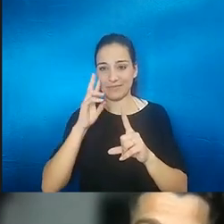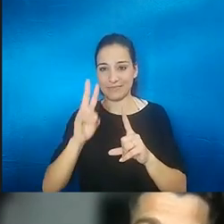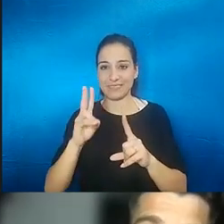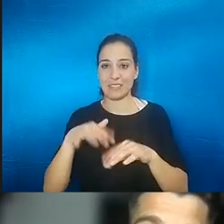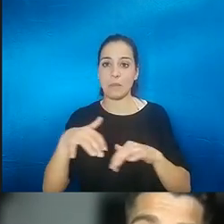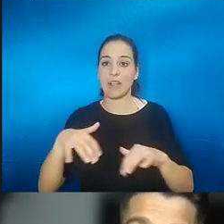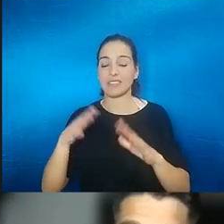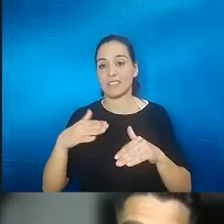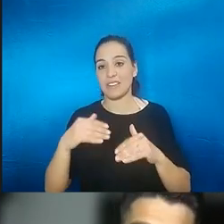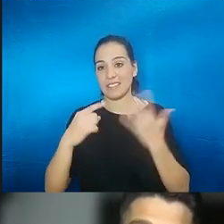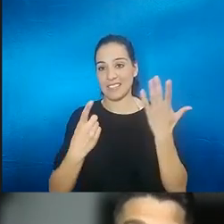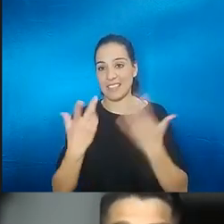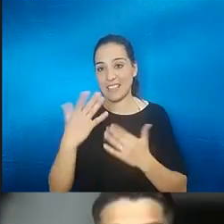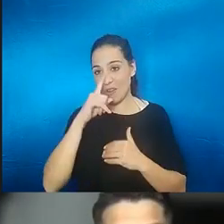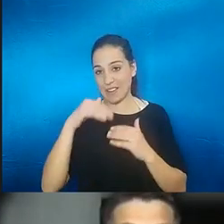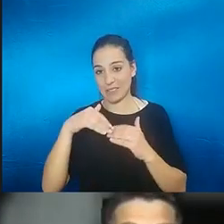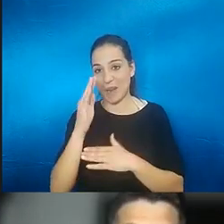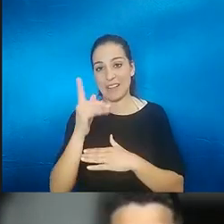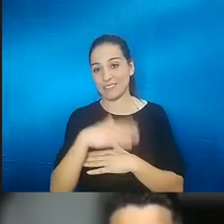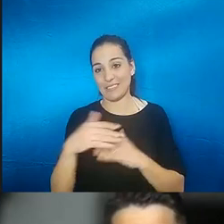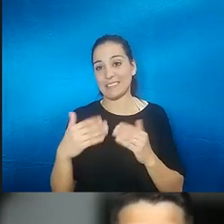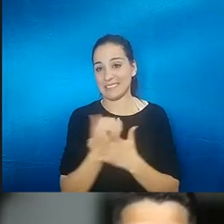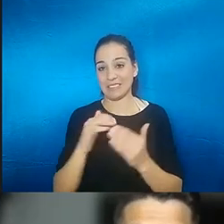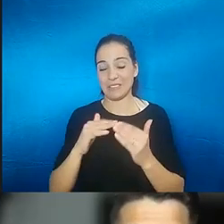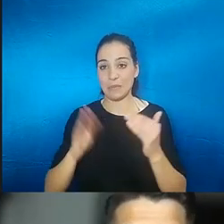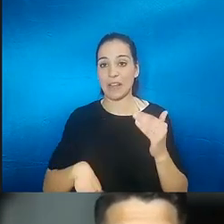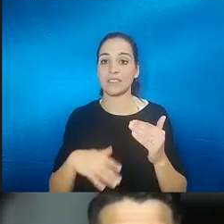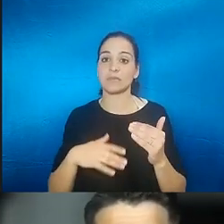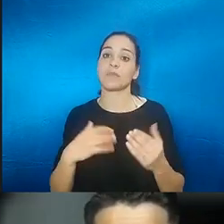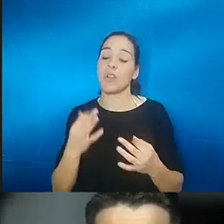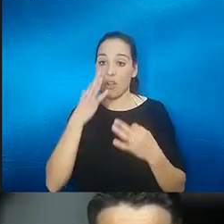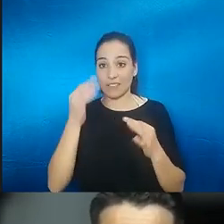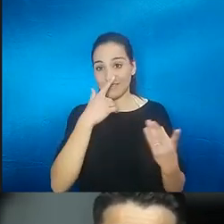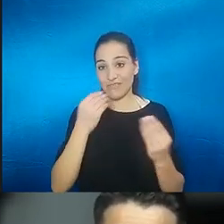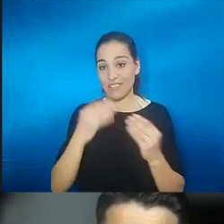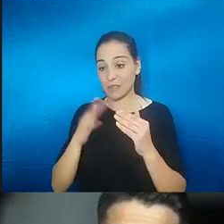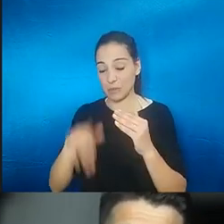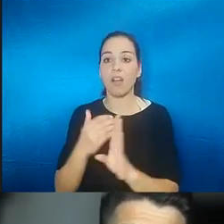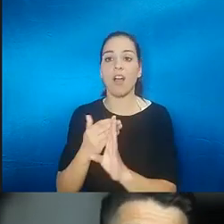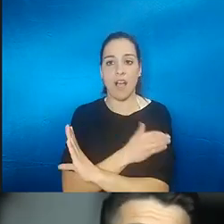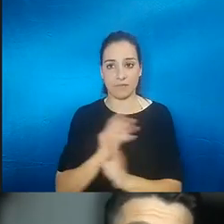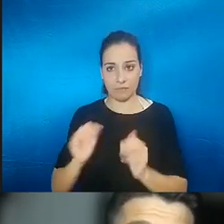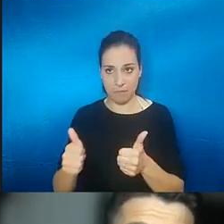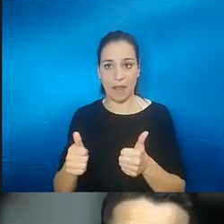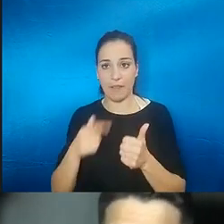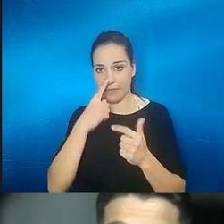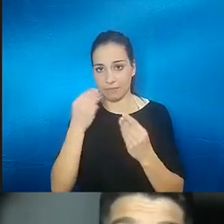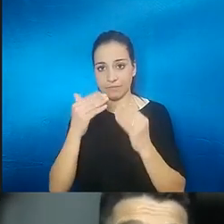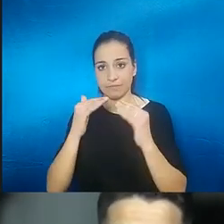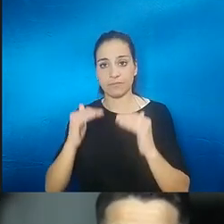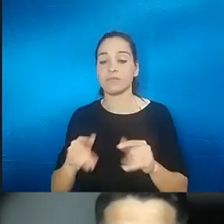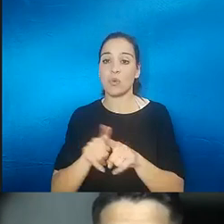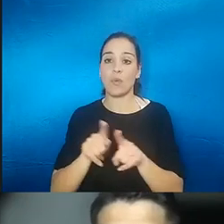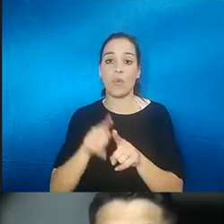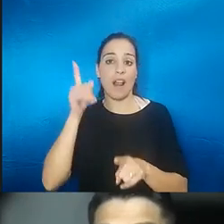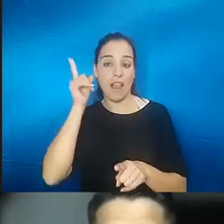65 años pero es que el trastorno de olfato empieza a aparecer incluso antes y hay gente pues igual que la audición o la